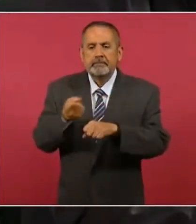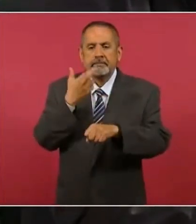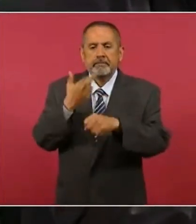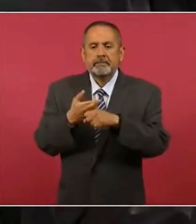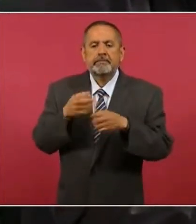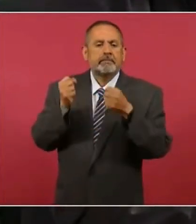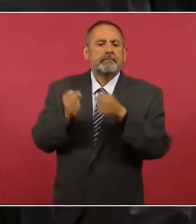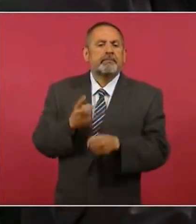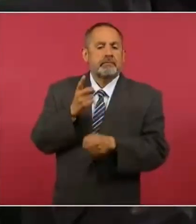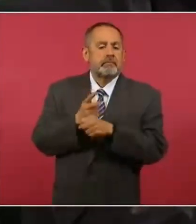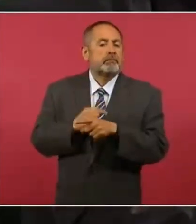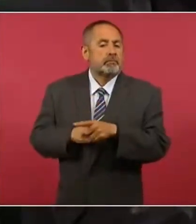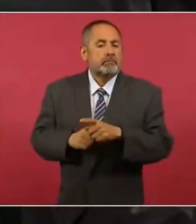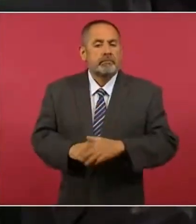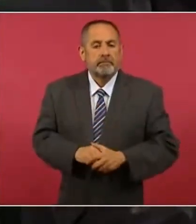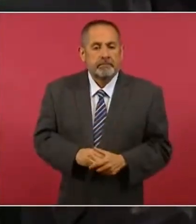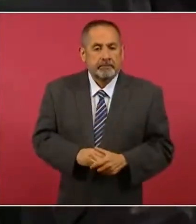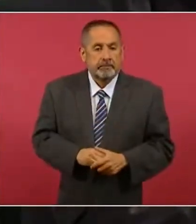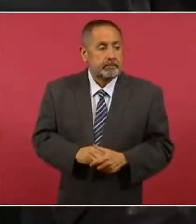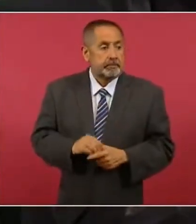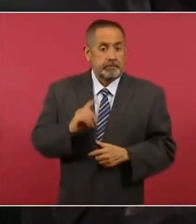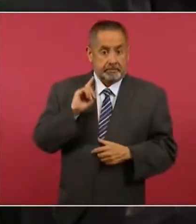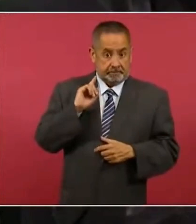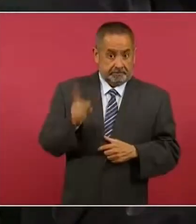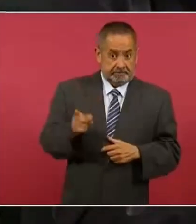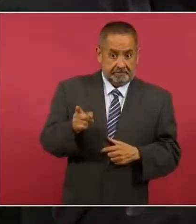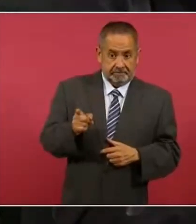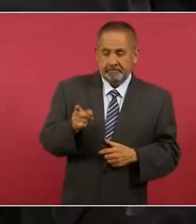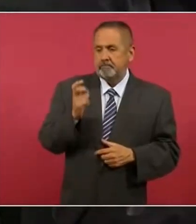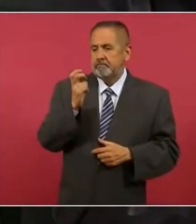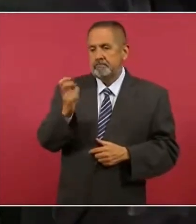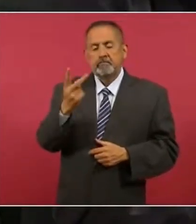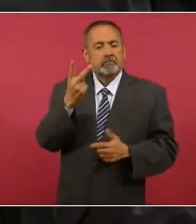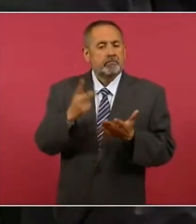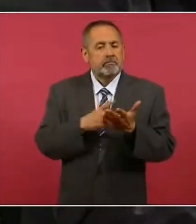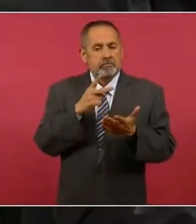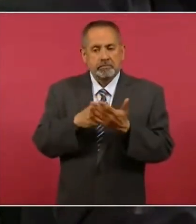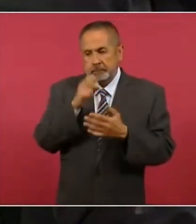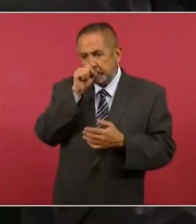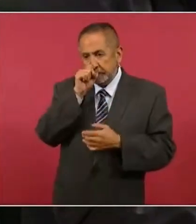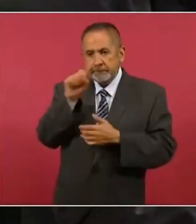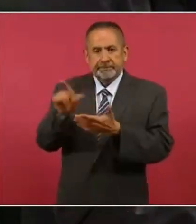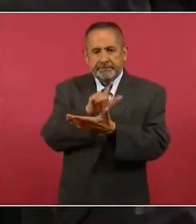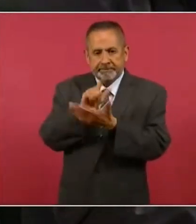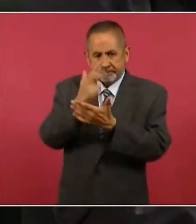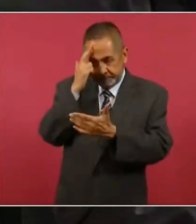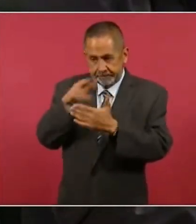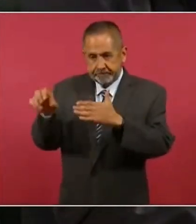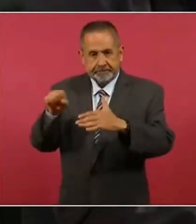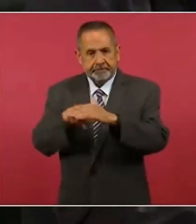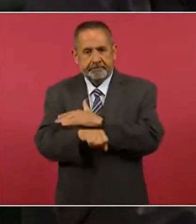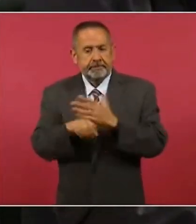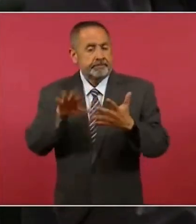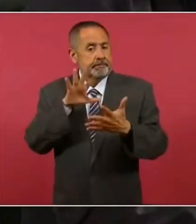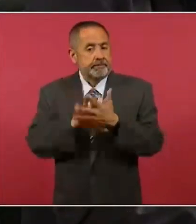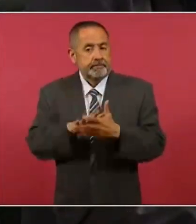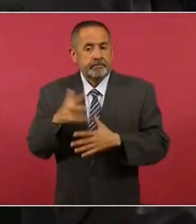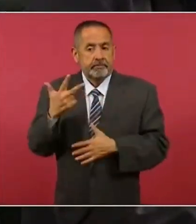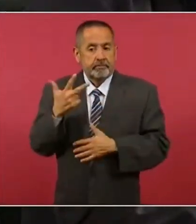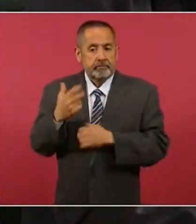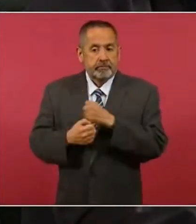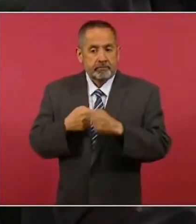de Seguridad Pública. A él se le acusó dos veces por el mismo delito, estuvo preso ocho años.